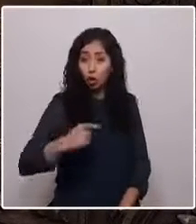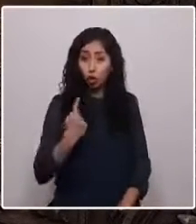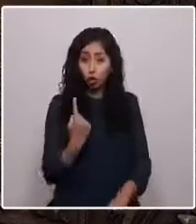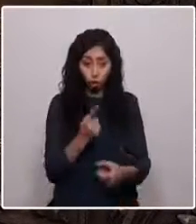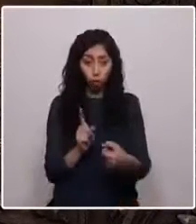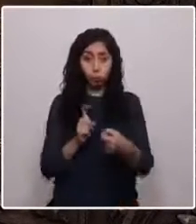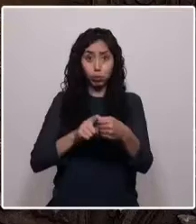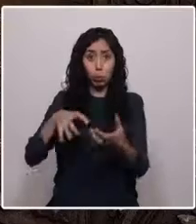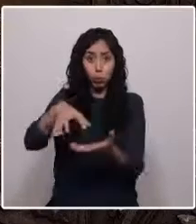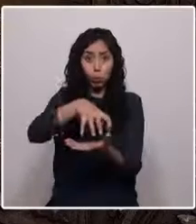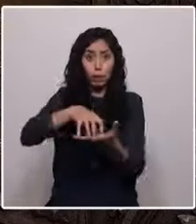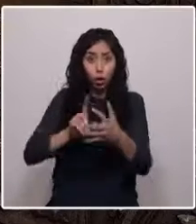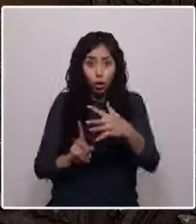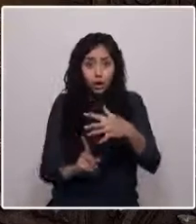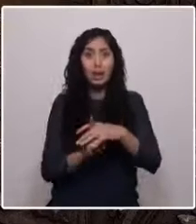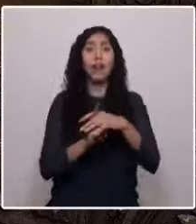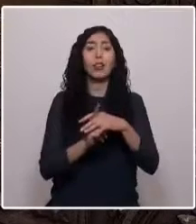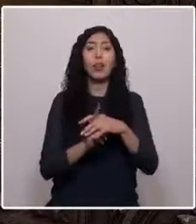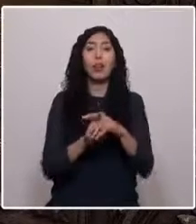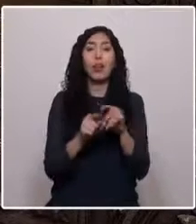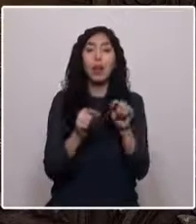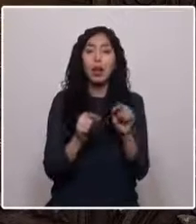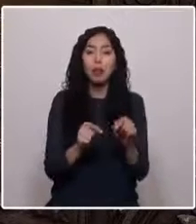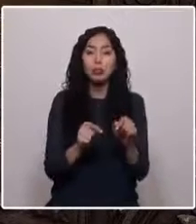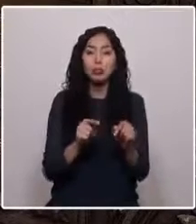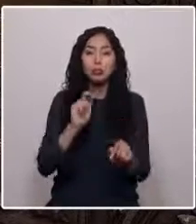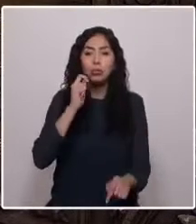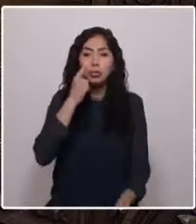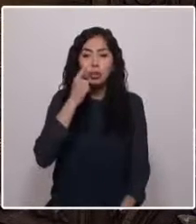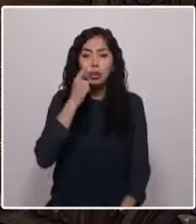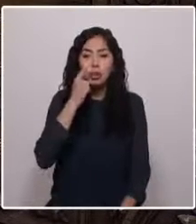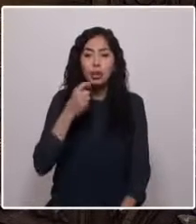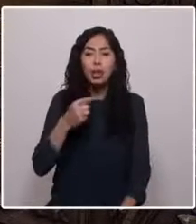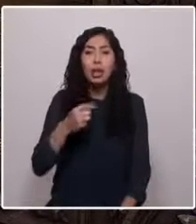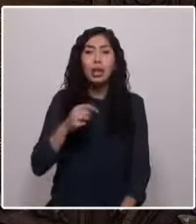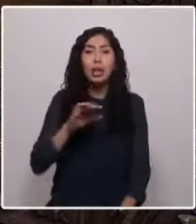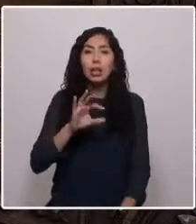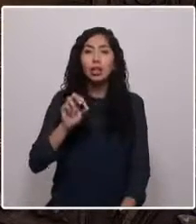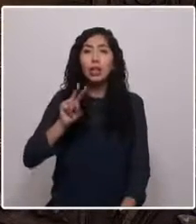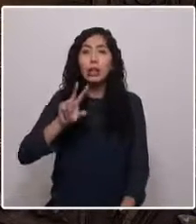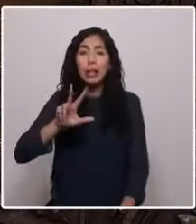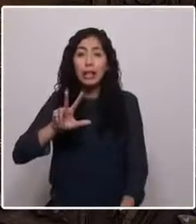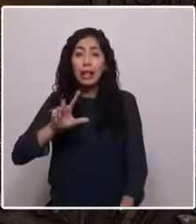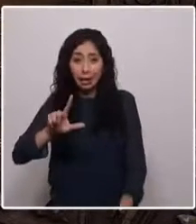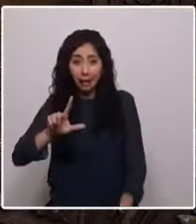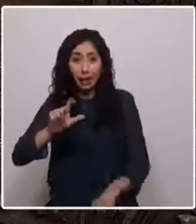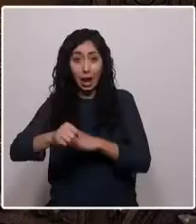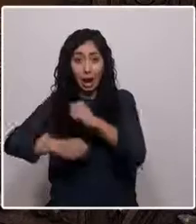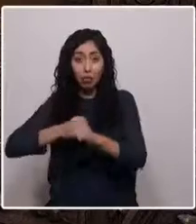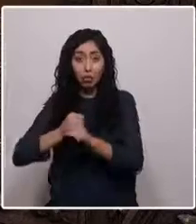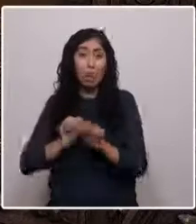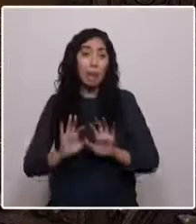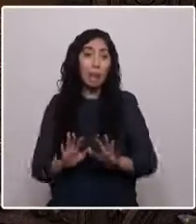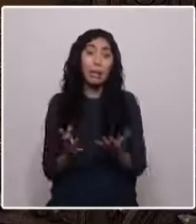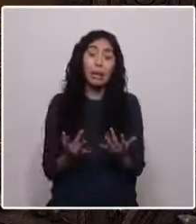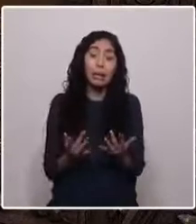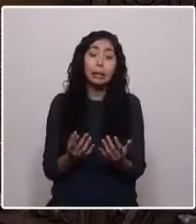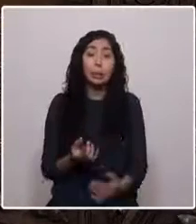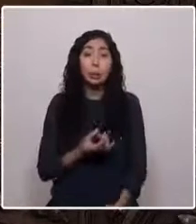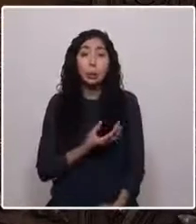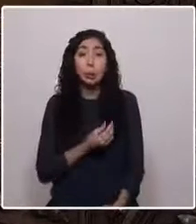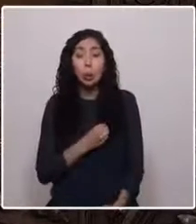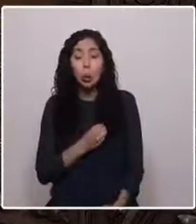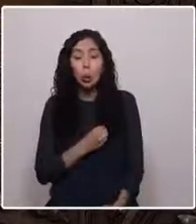se transformaron en 127 años de espera en el dolor y también en la esperanza.